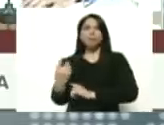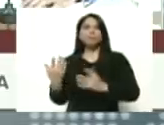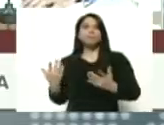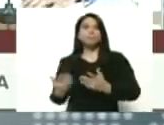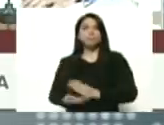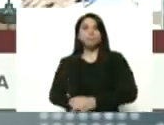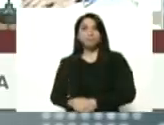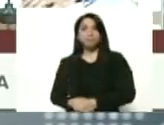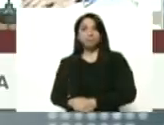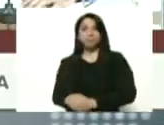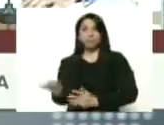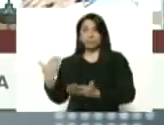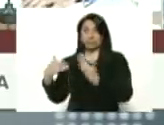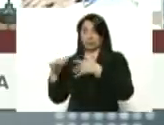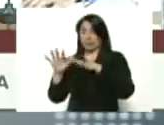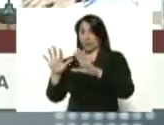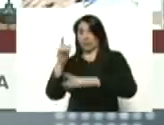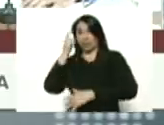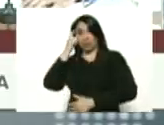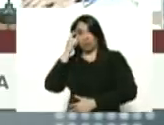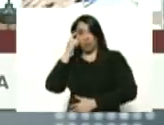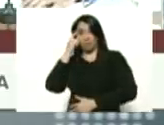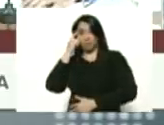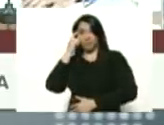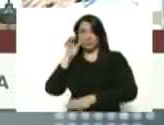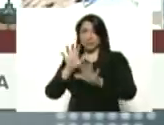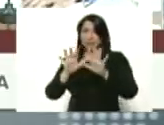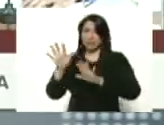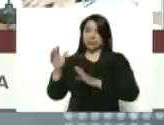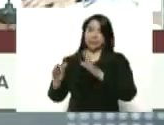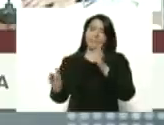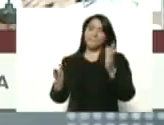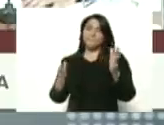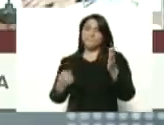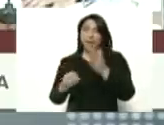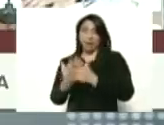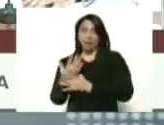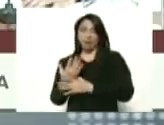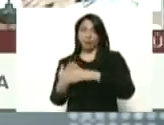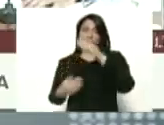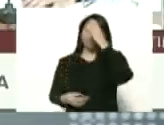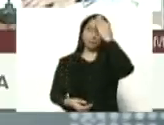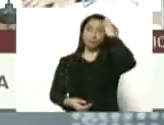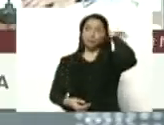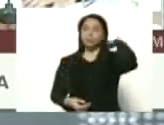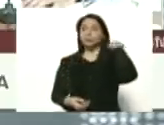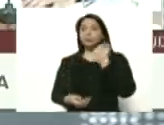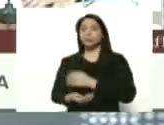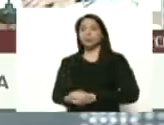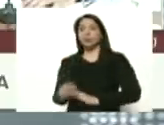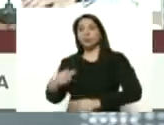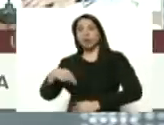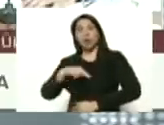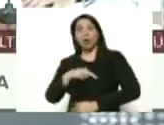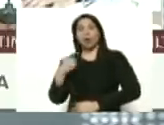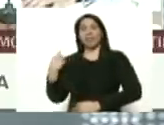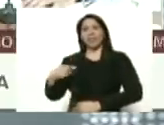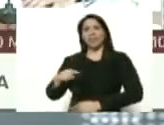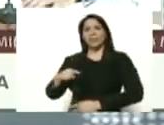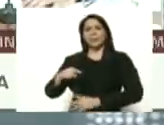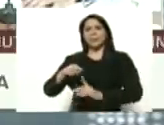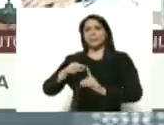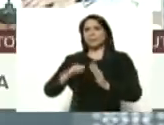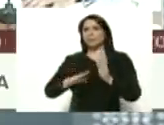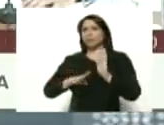Desde hace 10 días exactamente, desde el 15 de mayo, hemos tenido un crecimiento de los